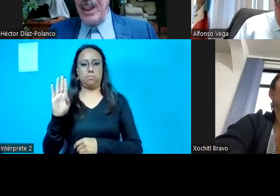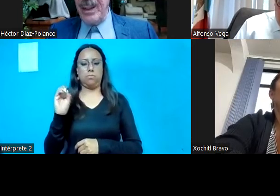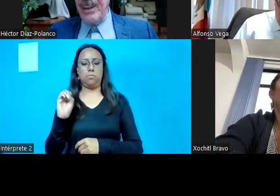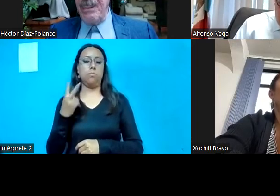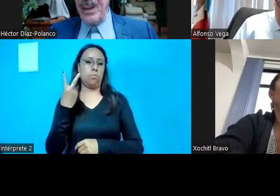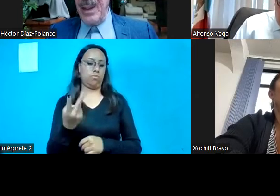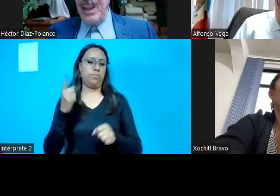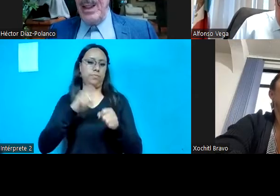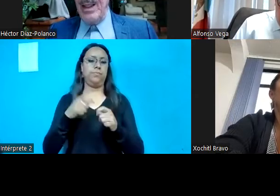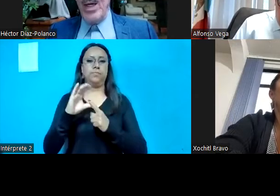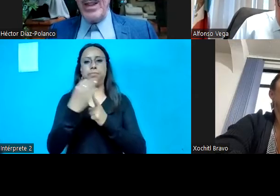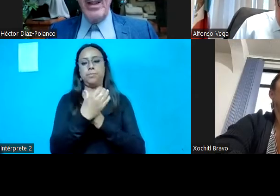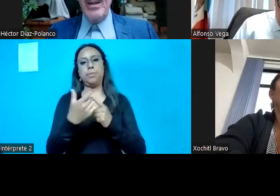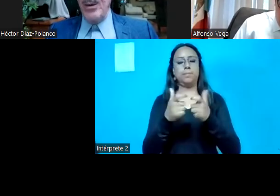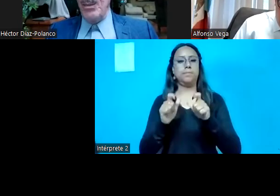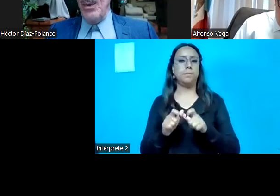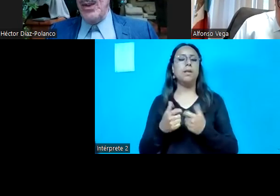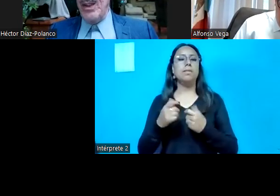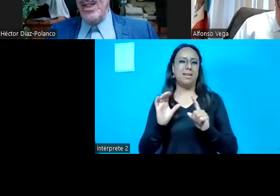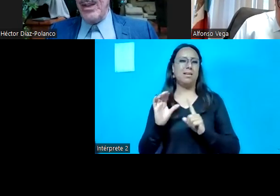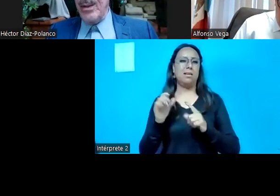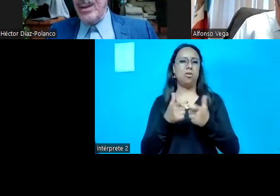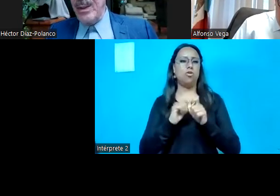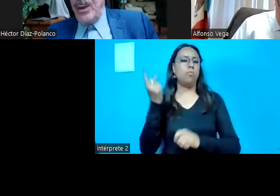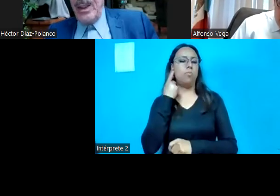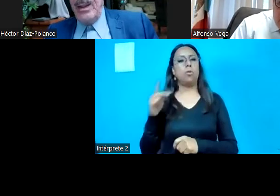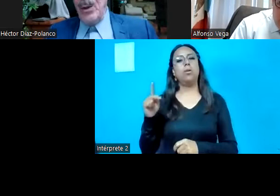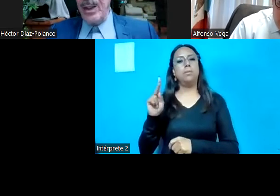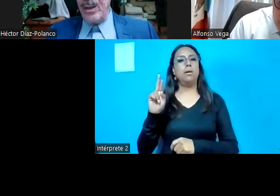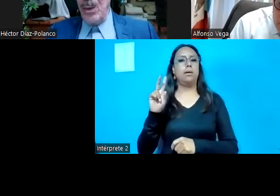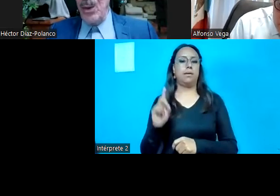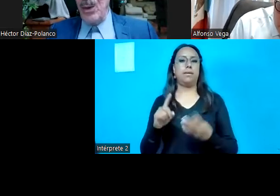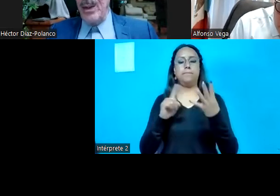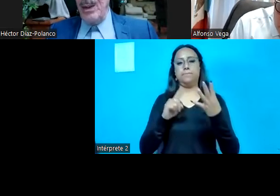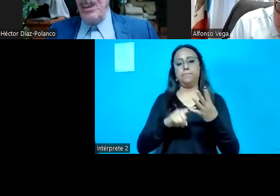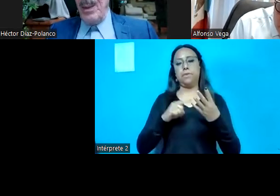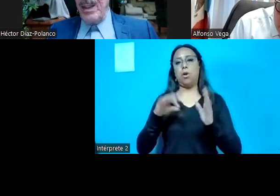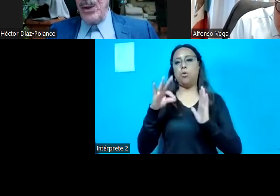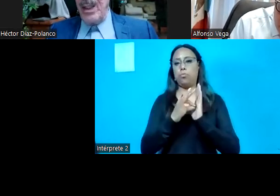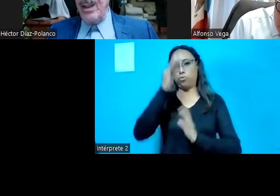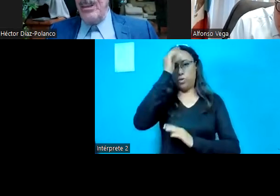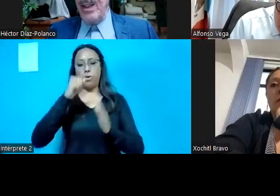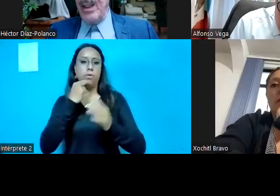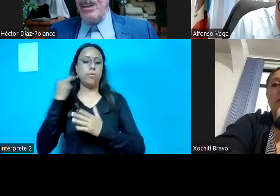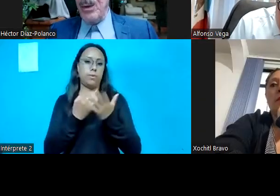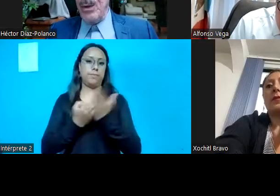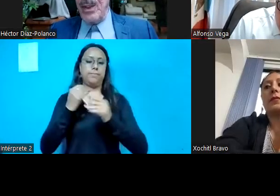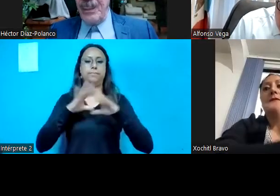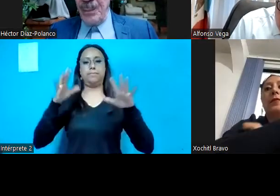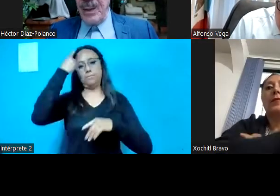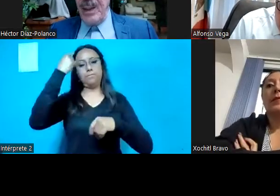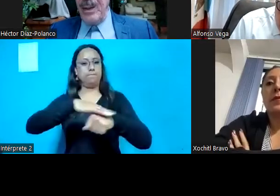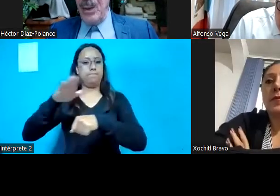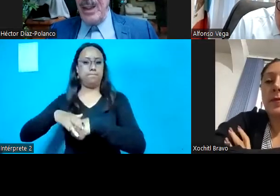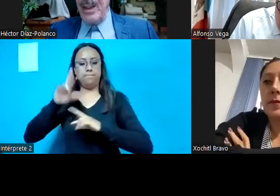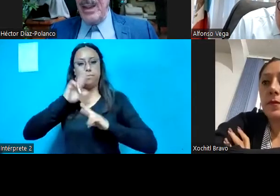Democrática. La cuarta, con punto de acuerdo de urgente y obvia resolución, para exhortar de manera respetuosa